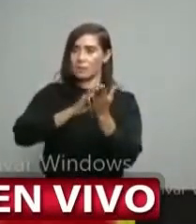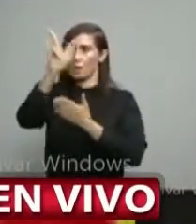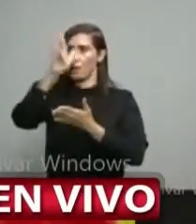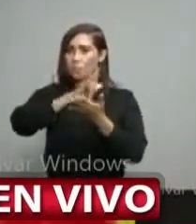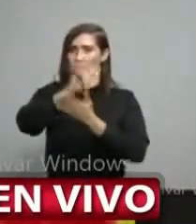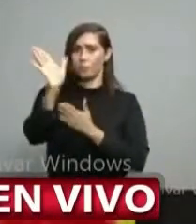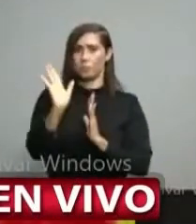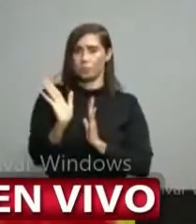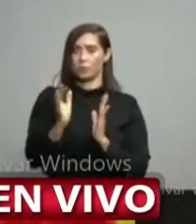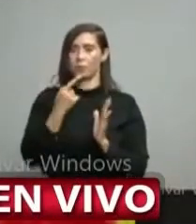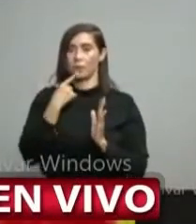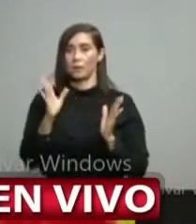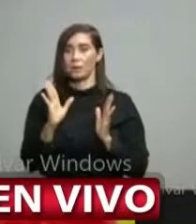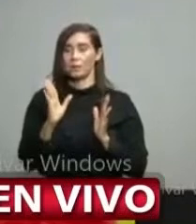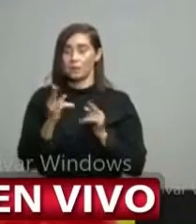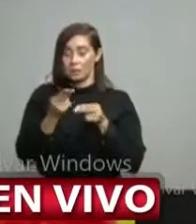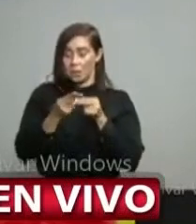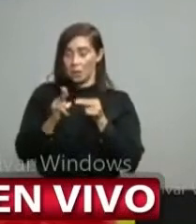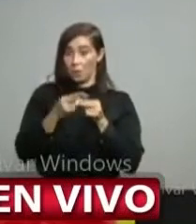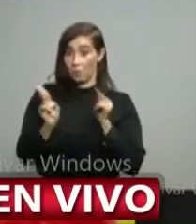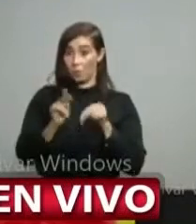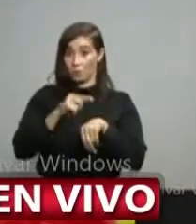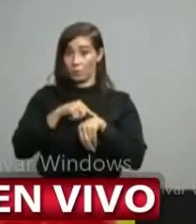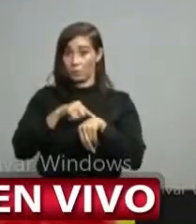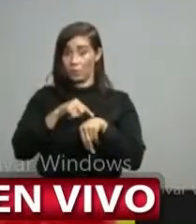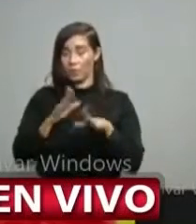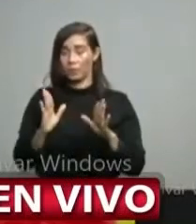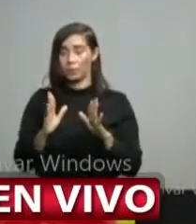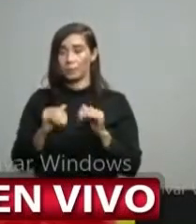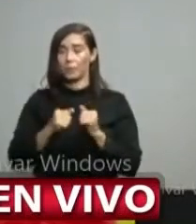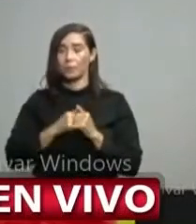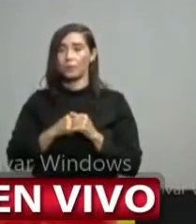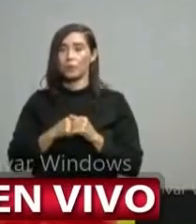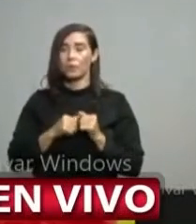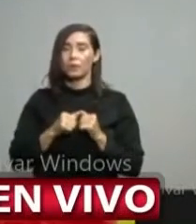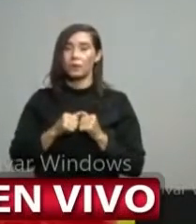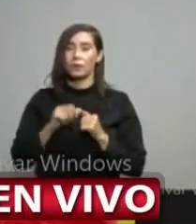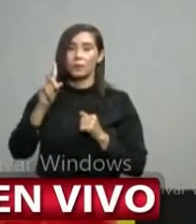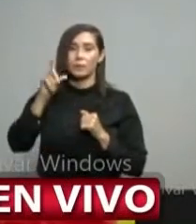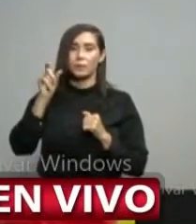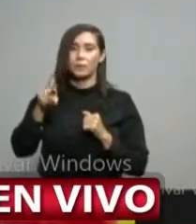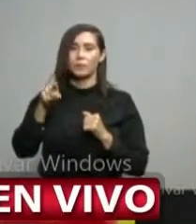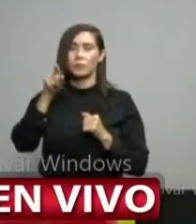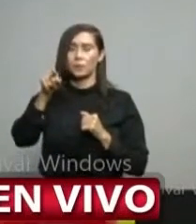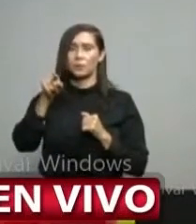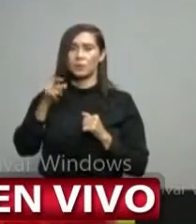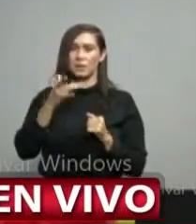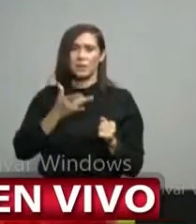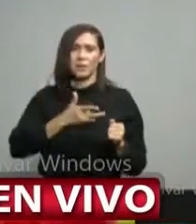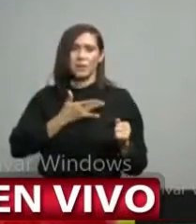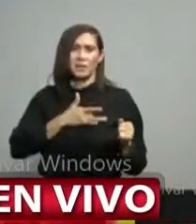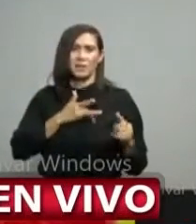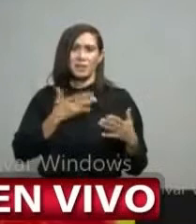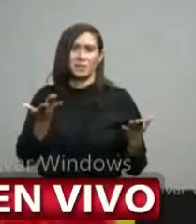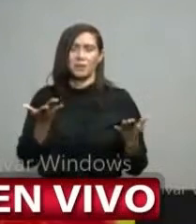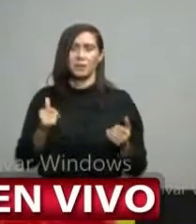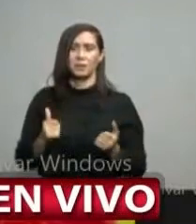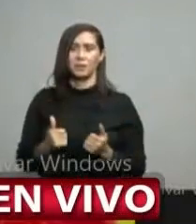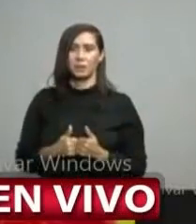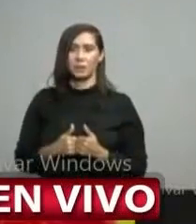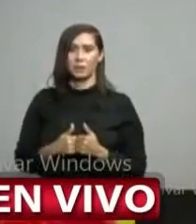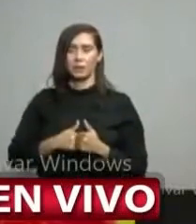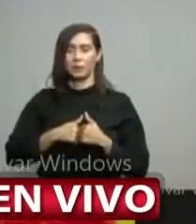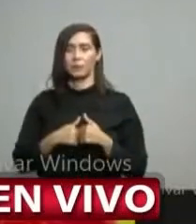comenzar dentro de poco la apertura de las aerolíneas si usted se siente Quijote en ese sentido